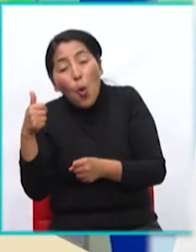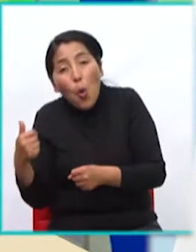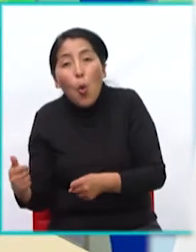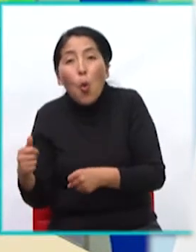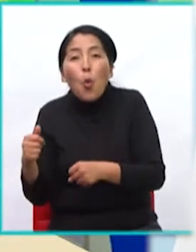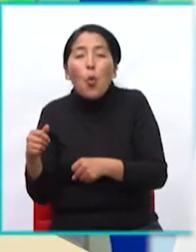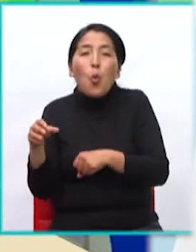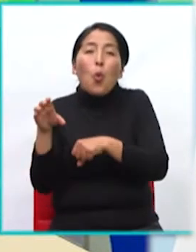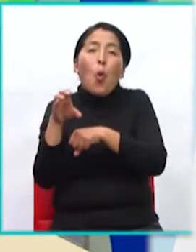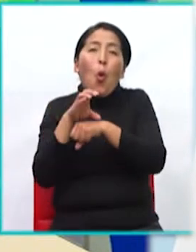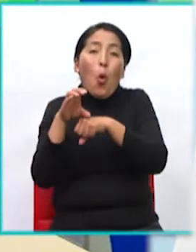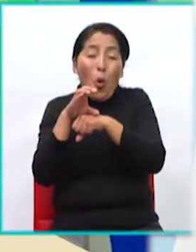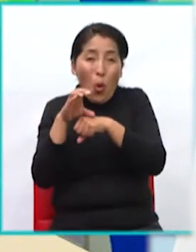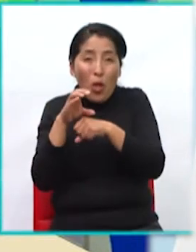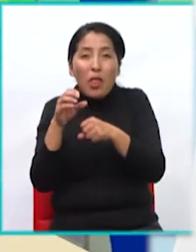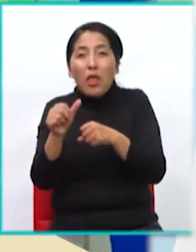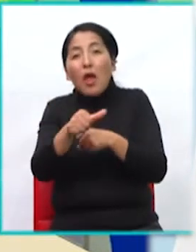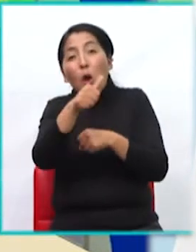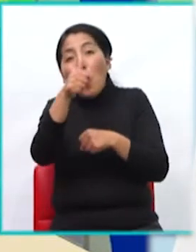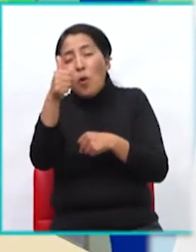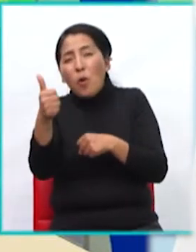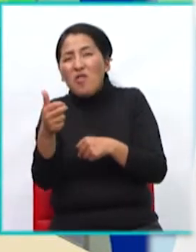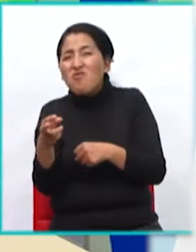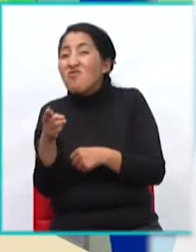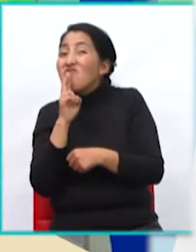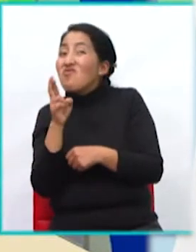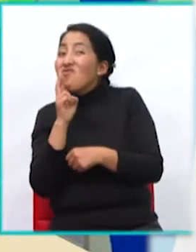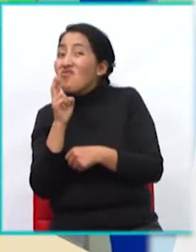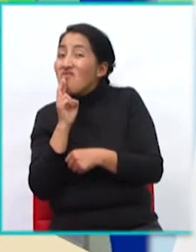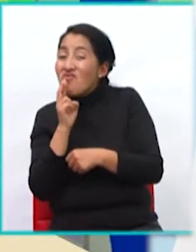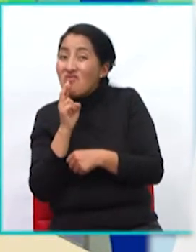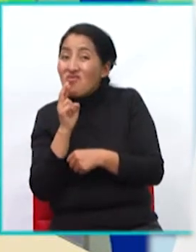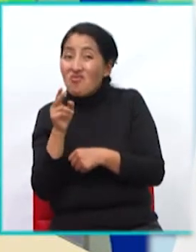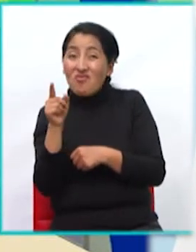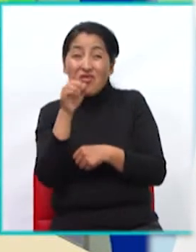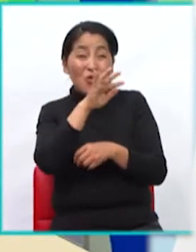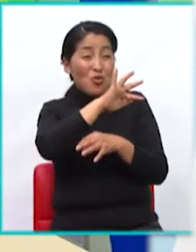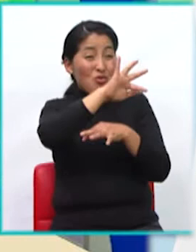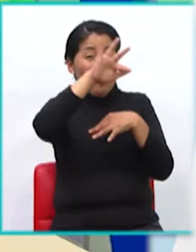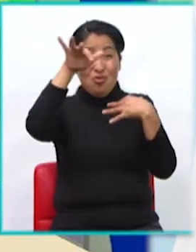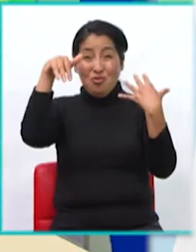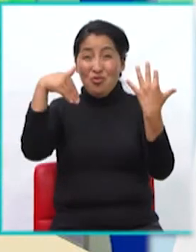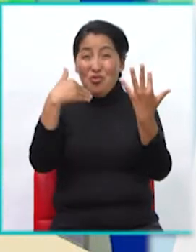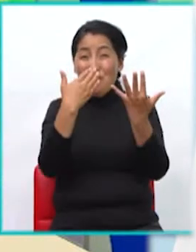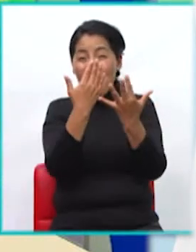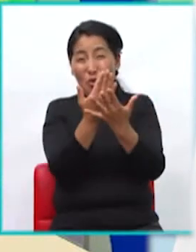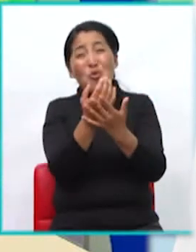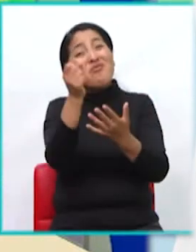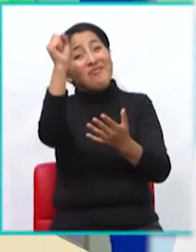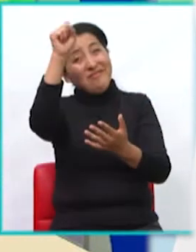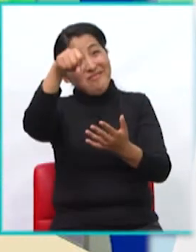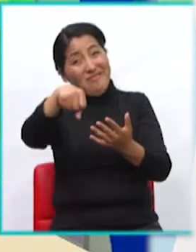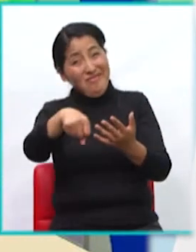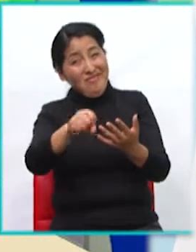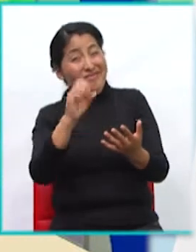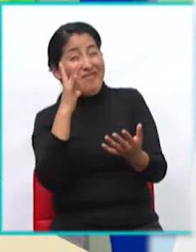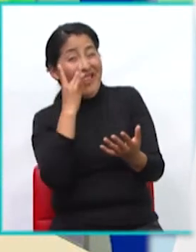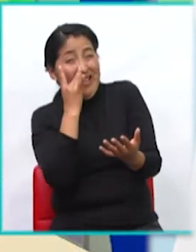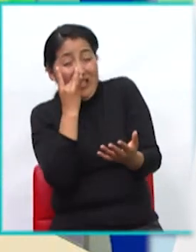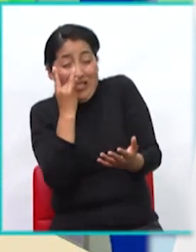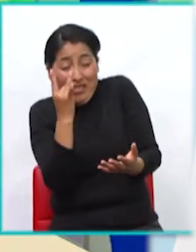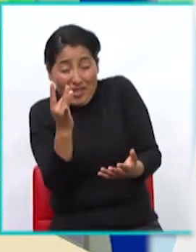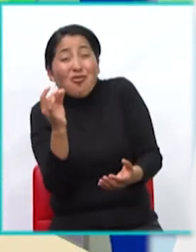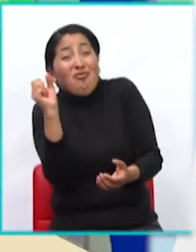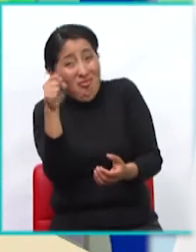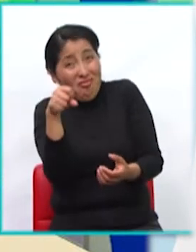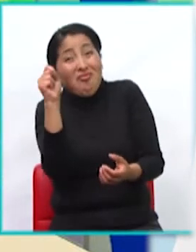dulces, gaseosas. ¡Ay, no! Esto es una tentación. Es una tentación. De verdad que sí.